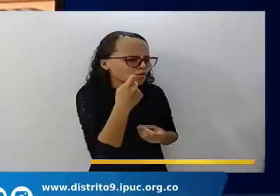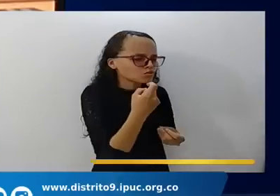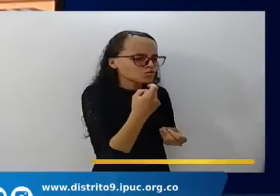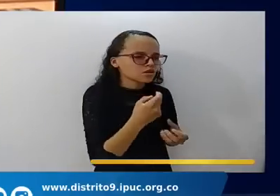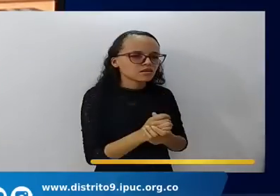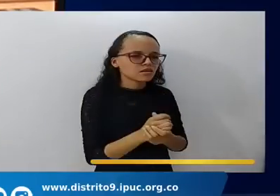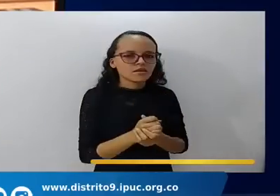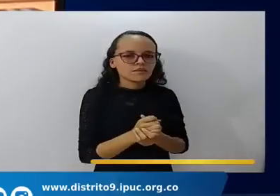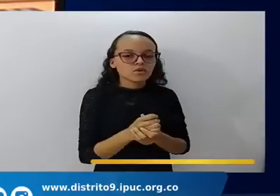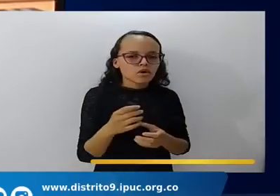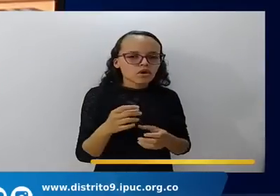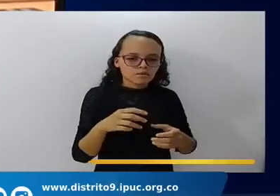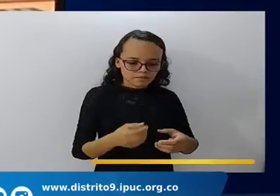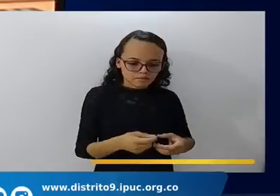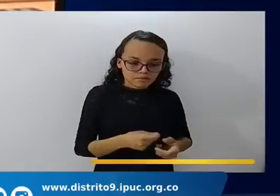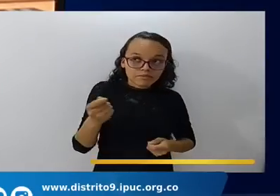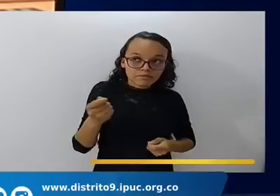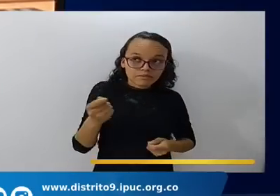Le mezquinan a Dios.